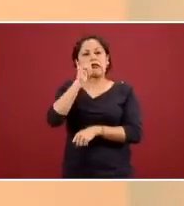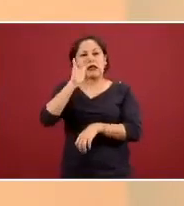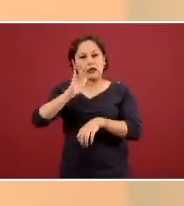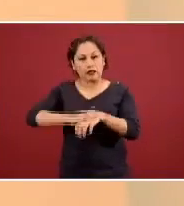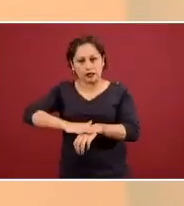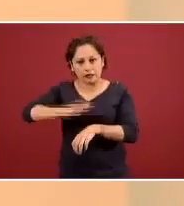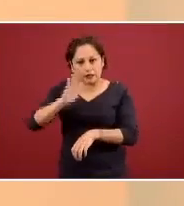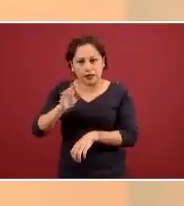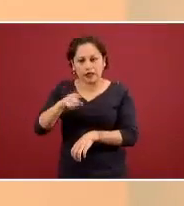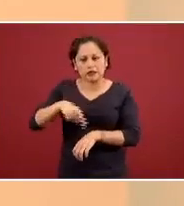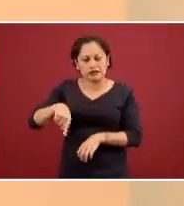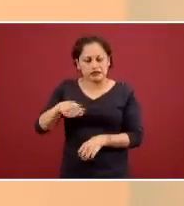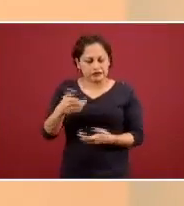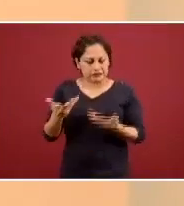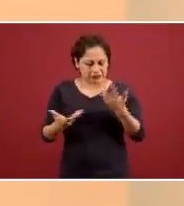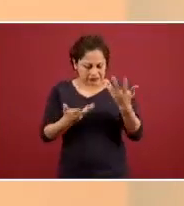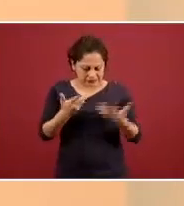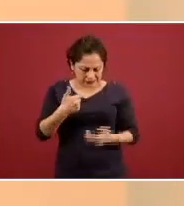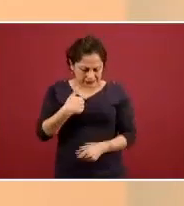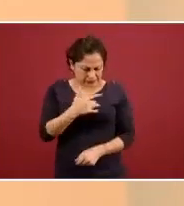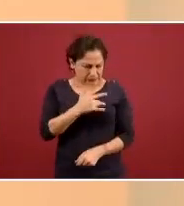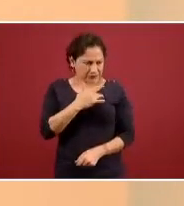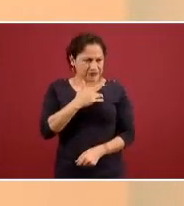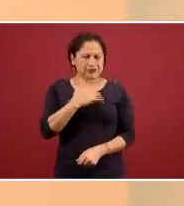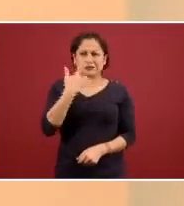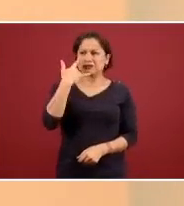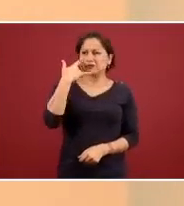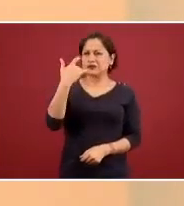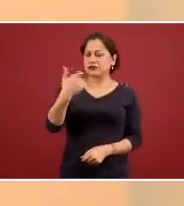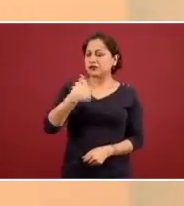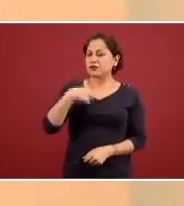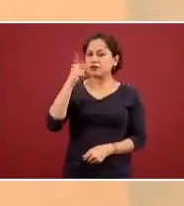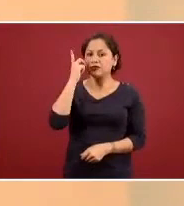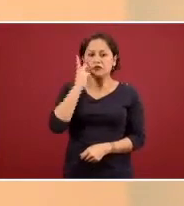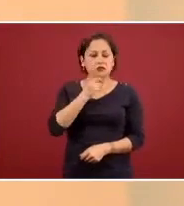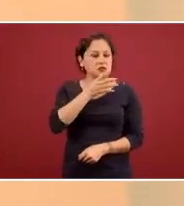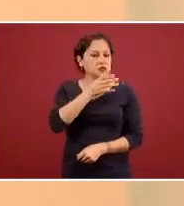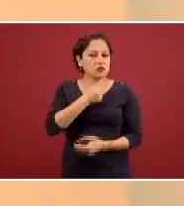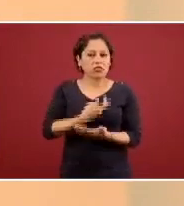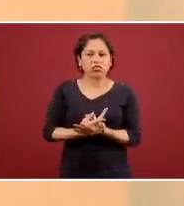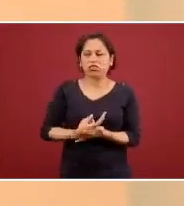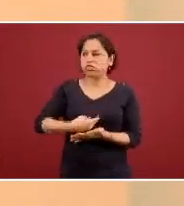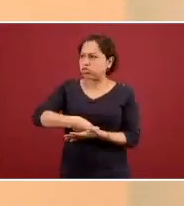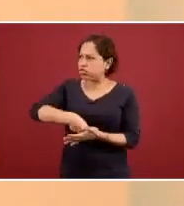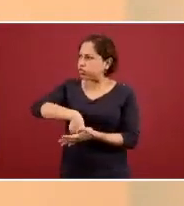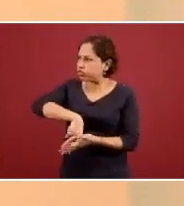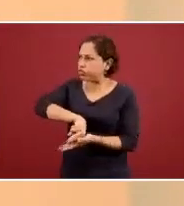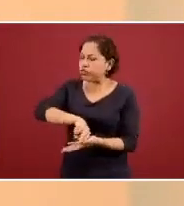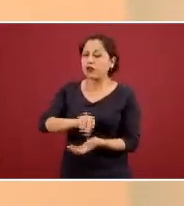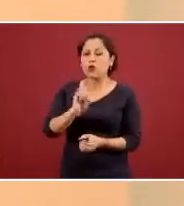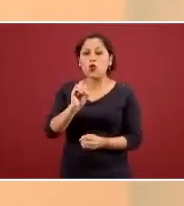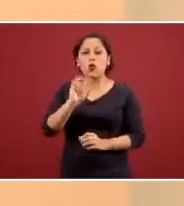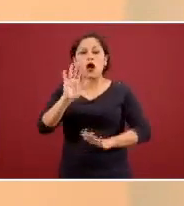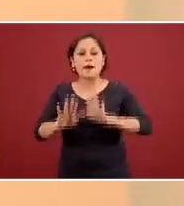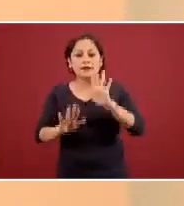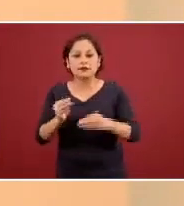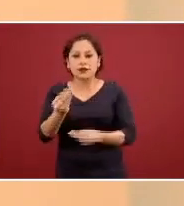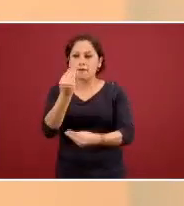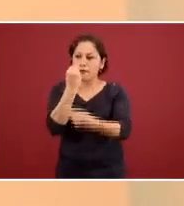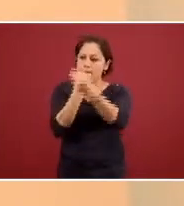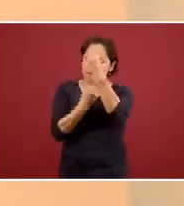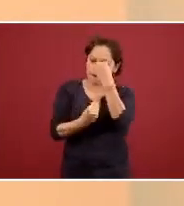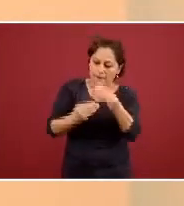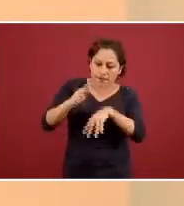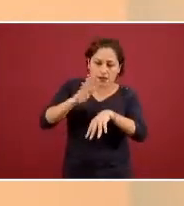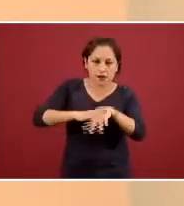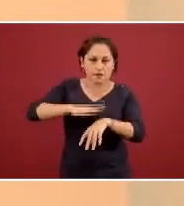qué pero despiertan a medianoche que están comiendo un poco más que probablemente están preocupados porque no pueden